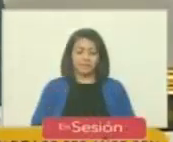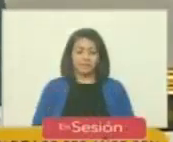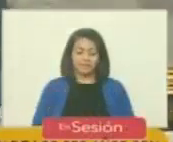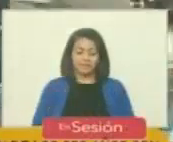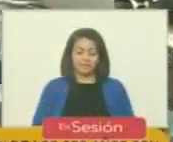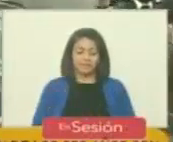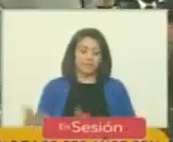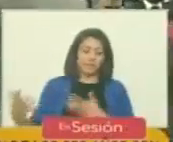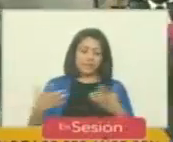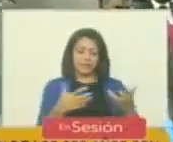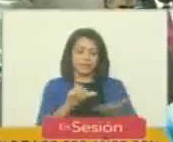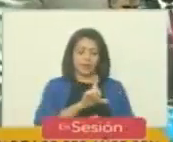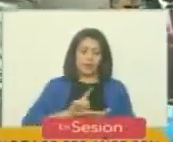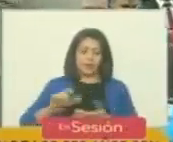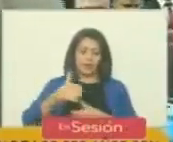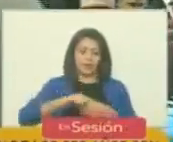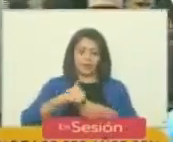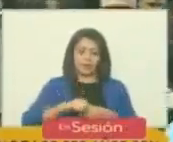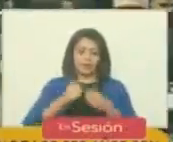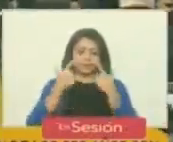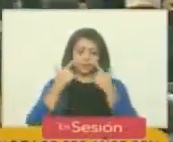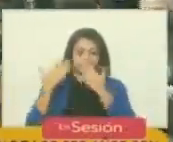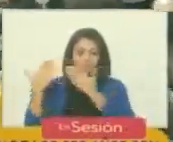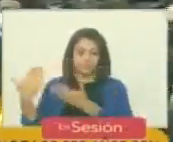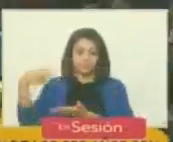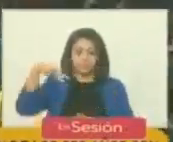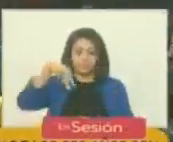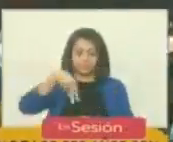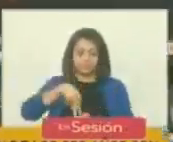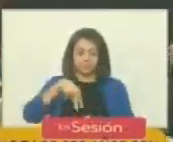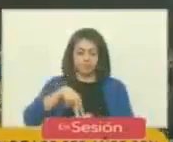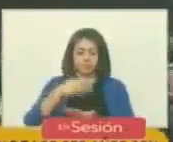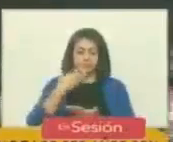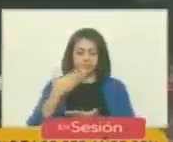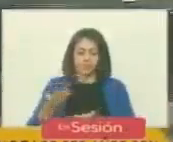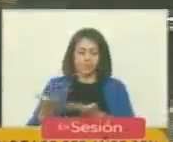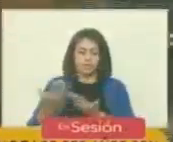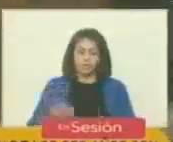la batalla naval del lago de Maracaibo. Solicita a la tribuna de oradores, se le concede.